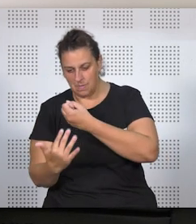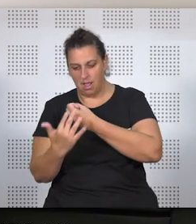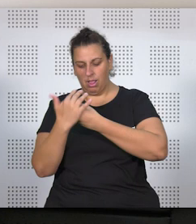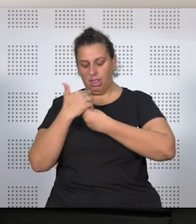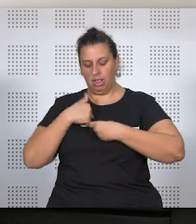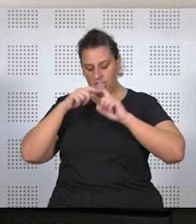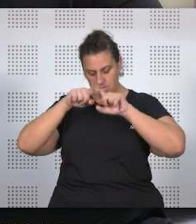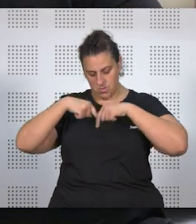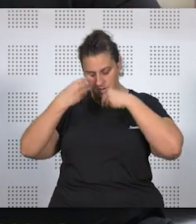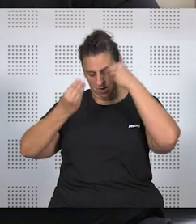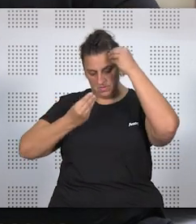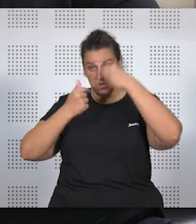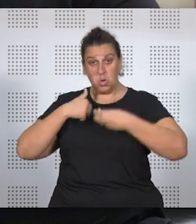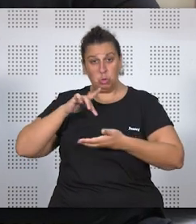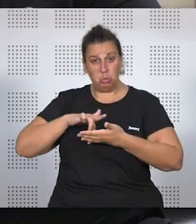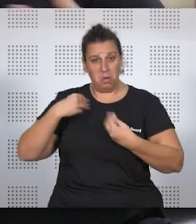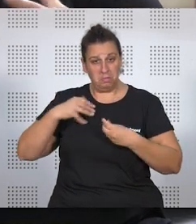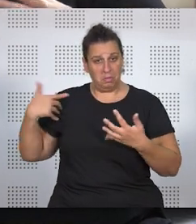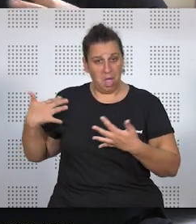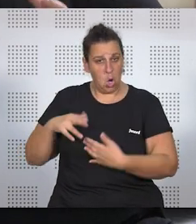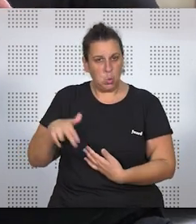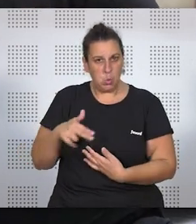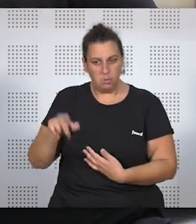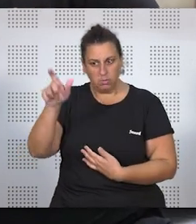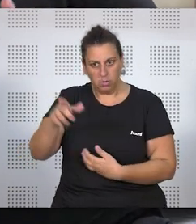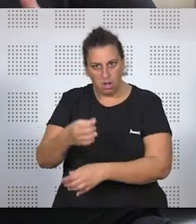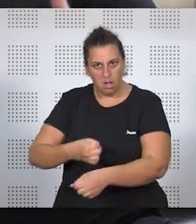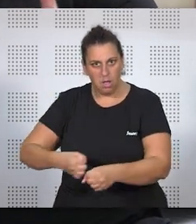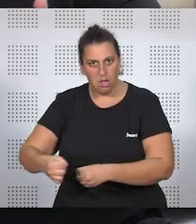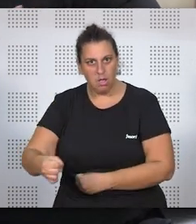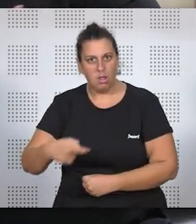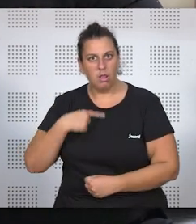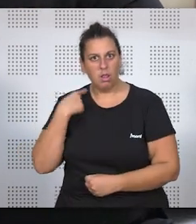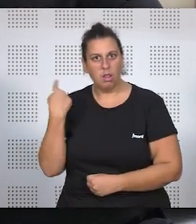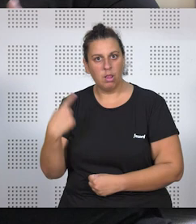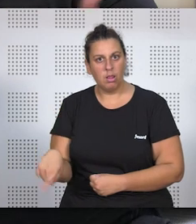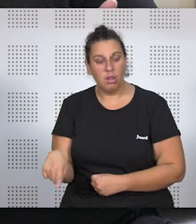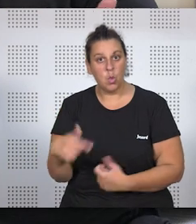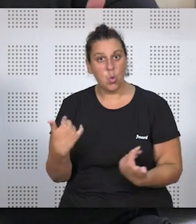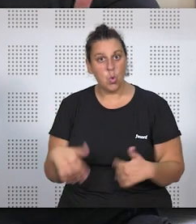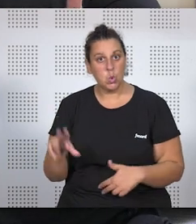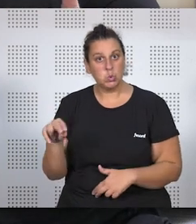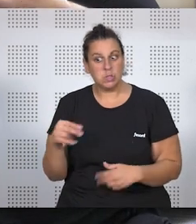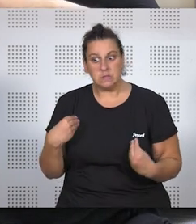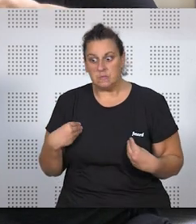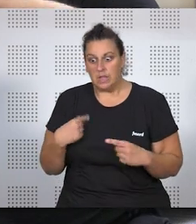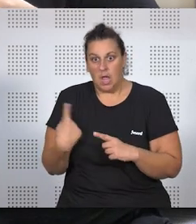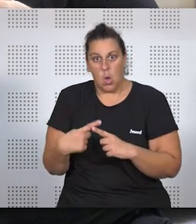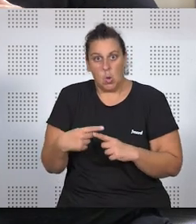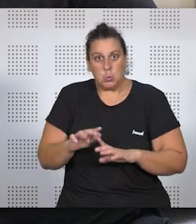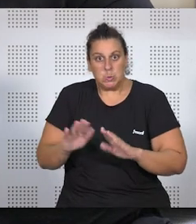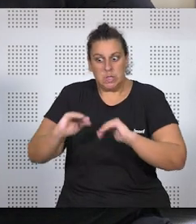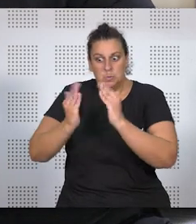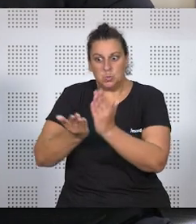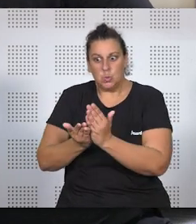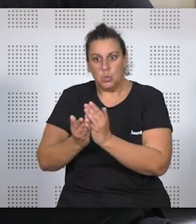algo, que a lo mejor no nos va a pasar en la vida, porque no tiene que ver con nuestra realidad, pero lo ves ahí, y pronto dices, ah, caramba, qué cosas pasan en el mundo, y te obliga